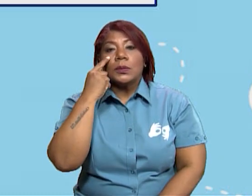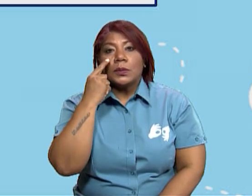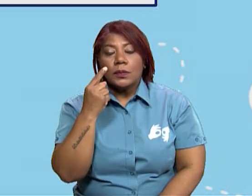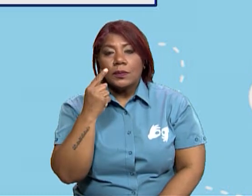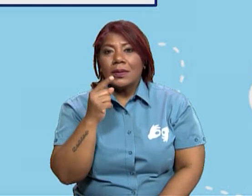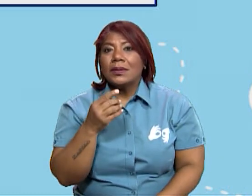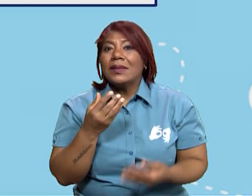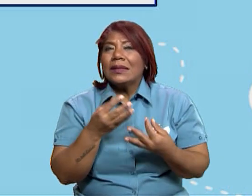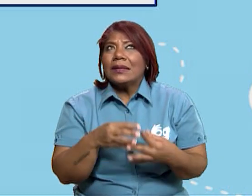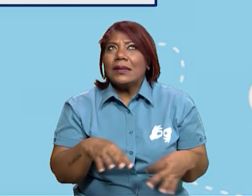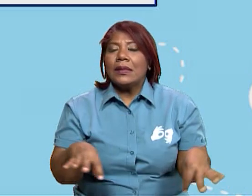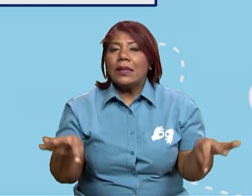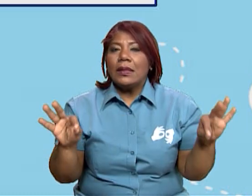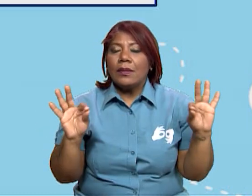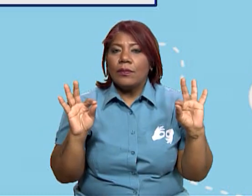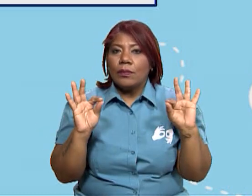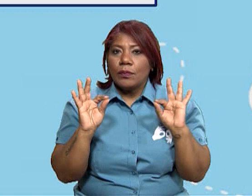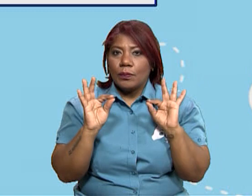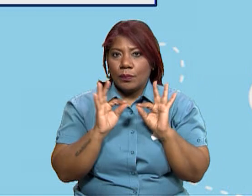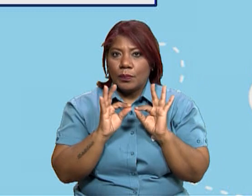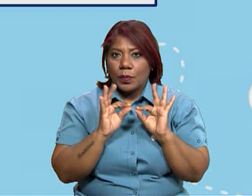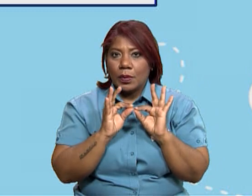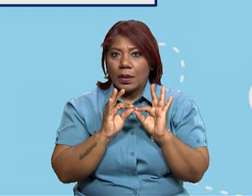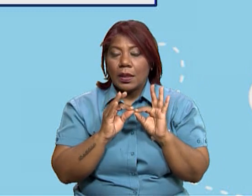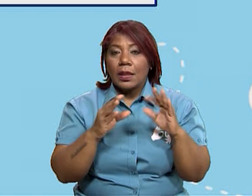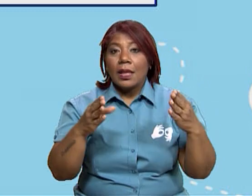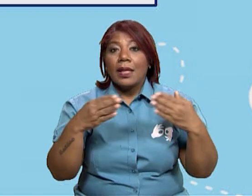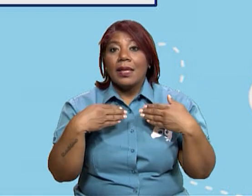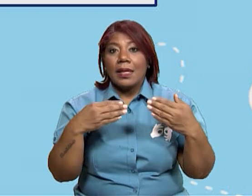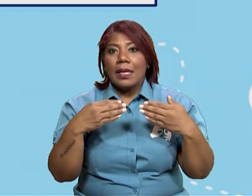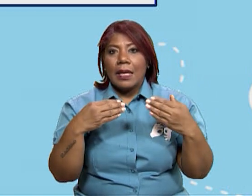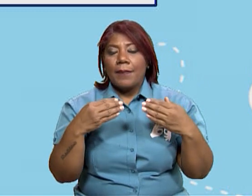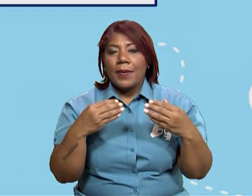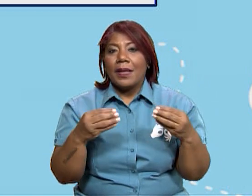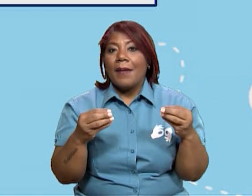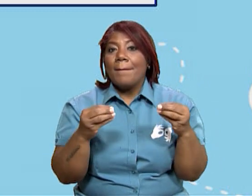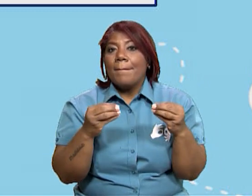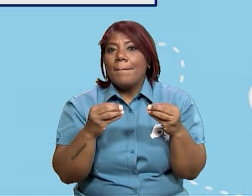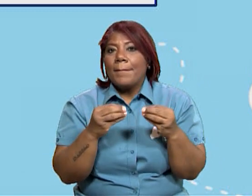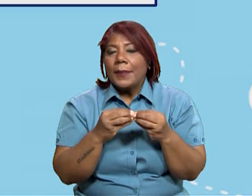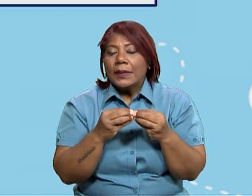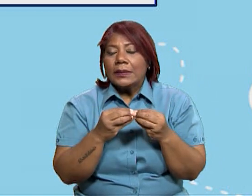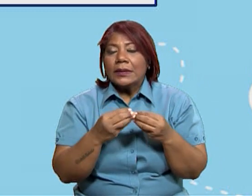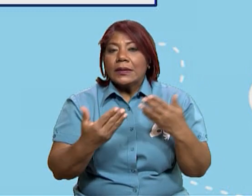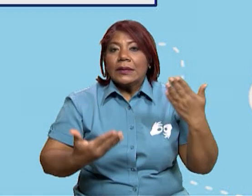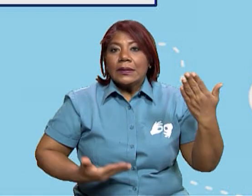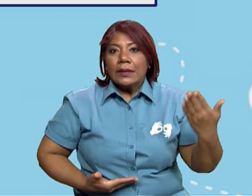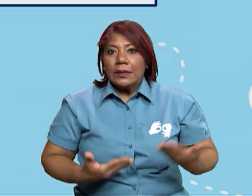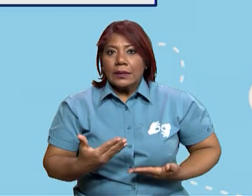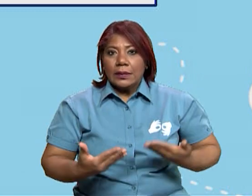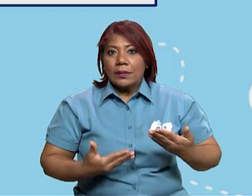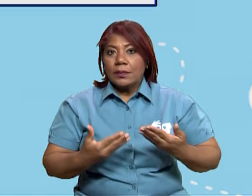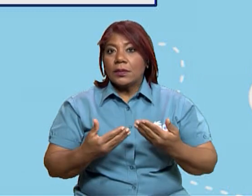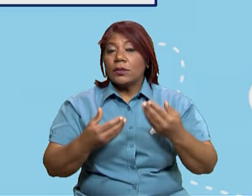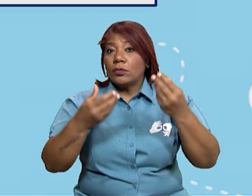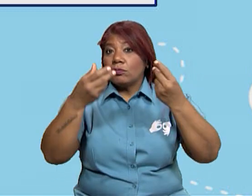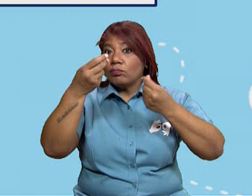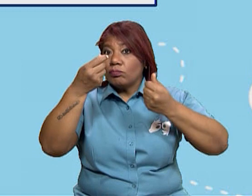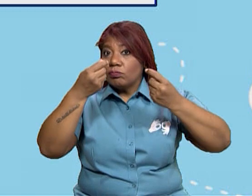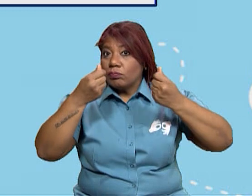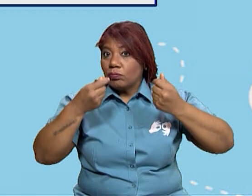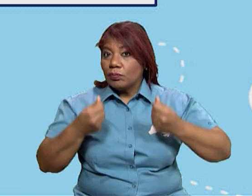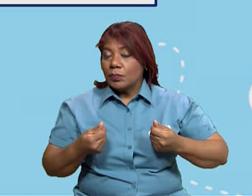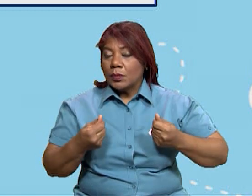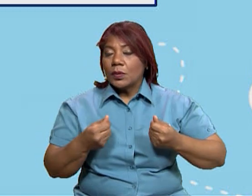permitido que Panamá se convierta en el centro de comercio nacional e internacional. La